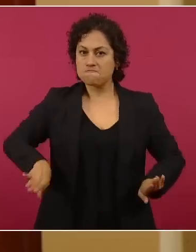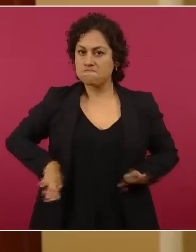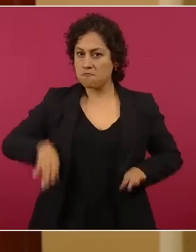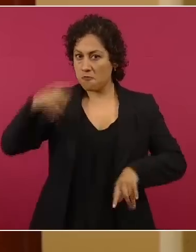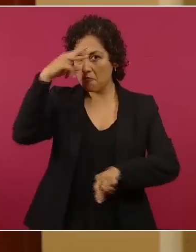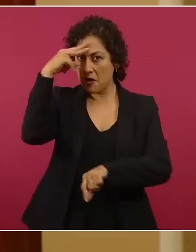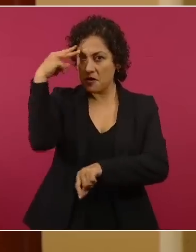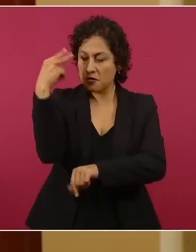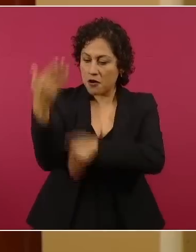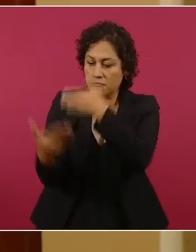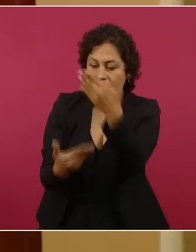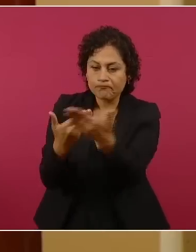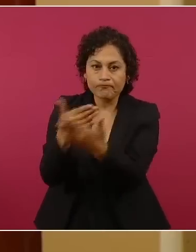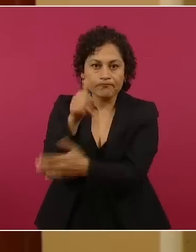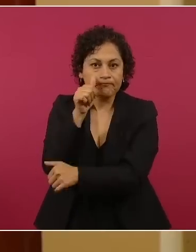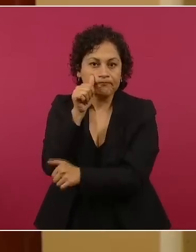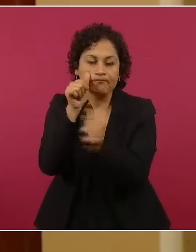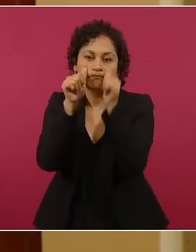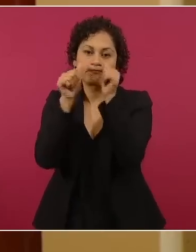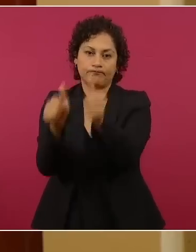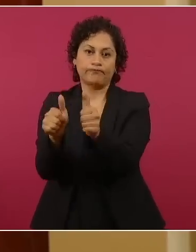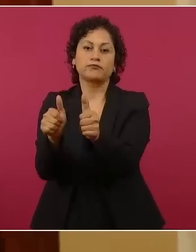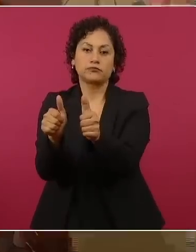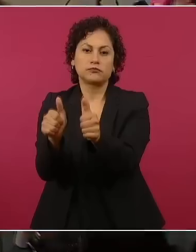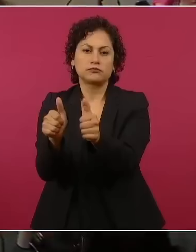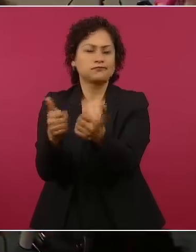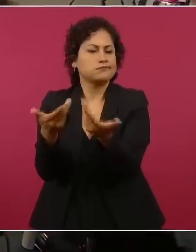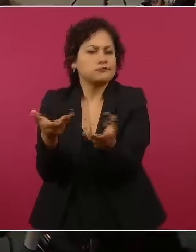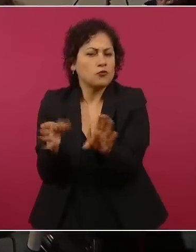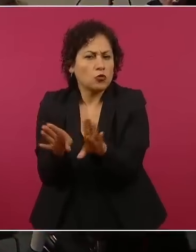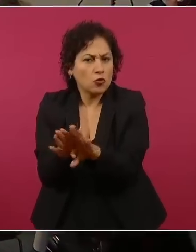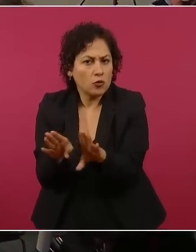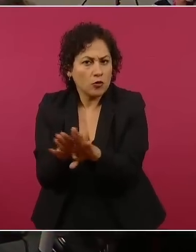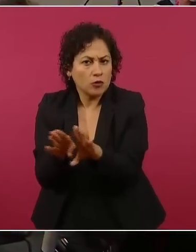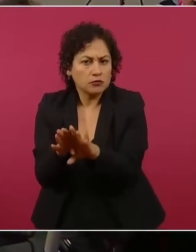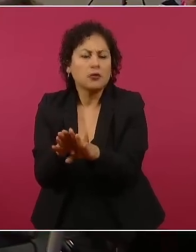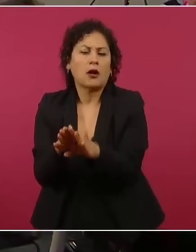Es decir, de cooperación y amistad.